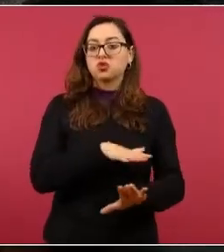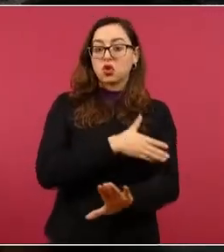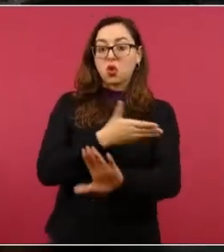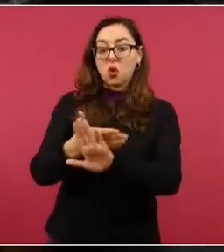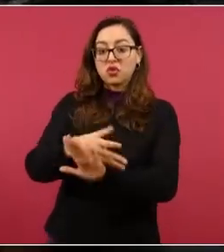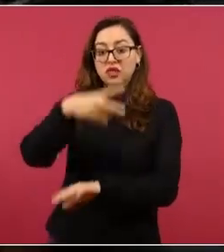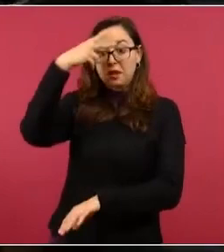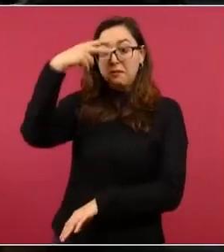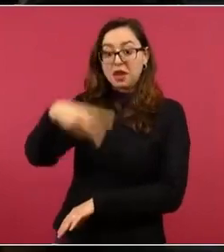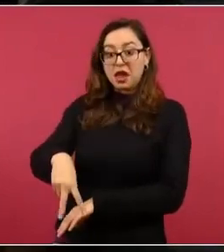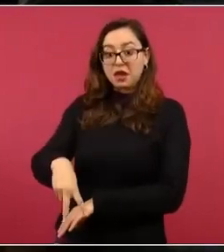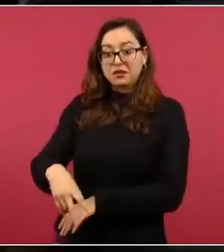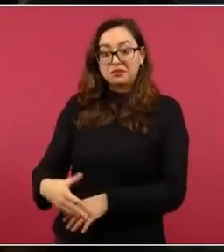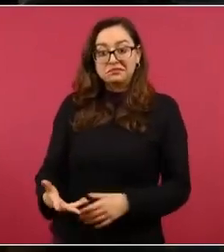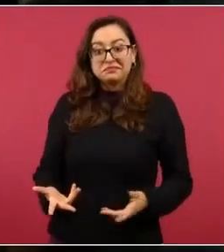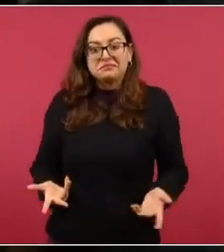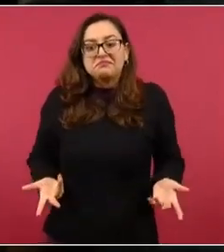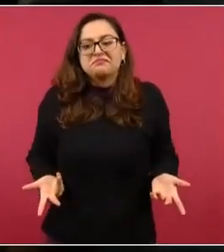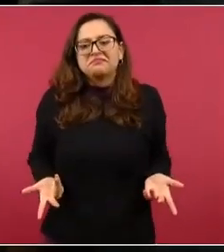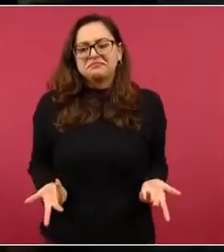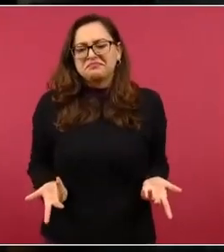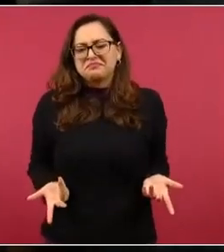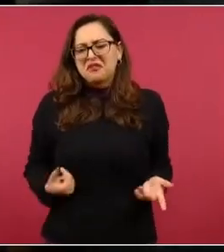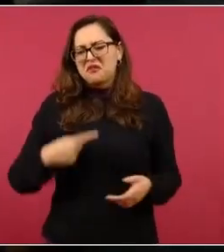lo único que vamos a hacer